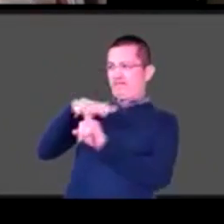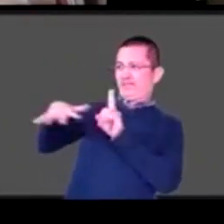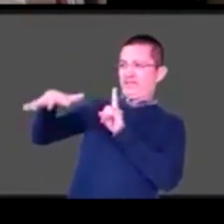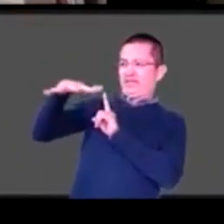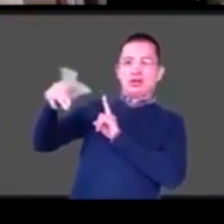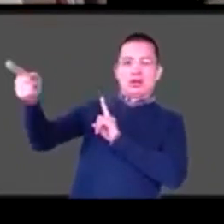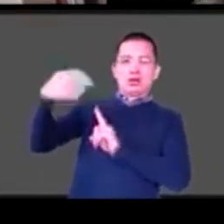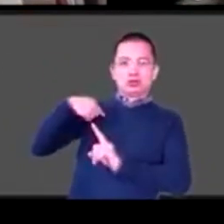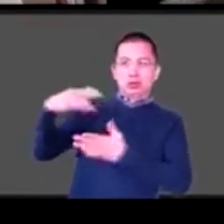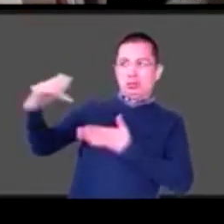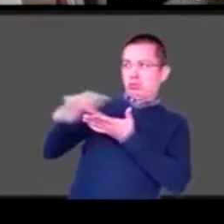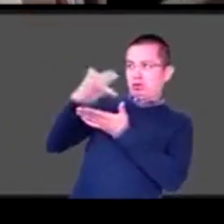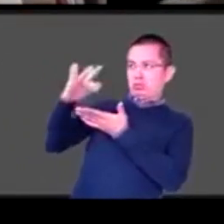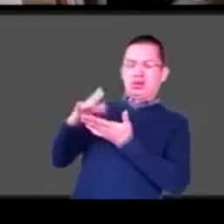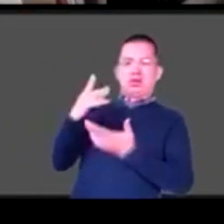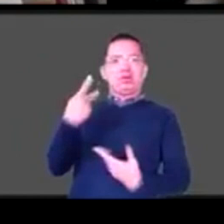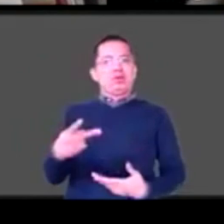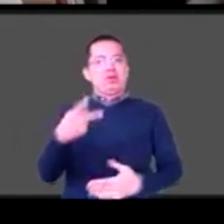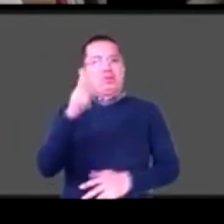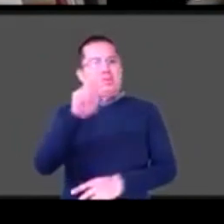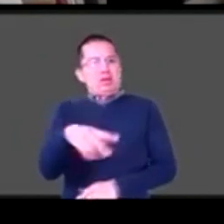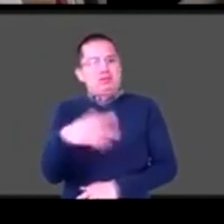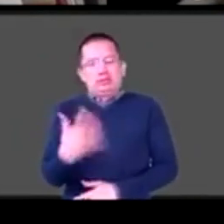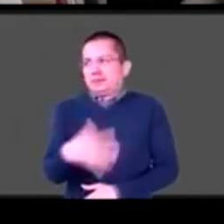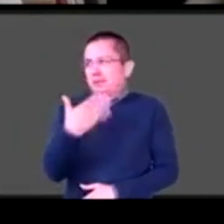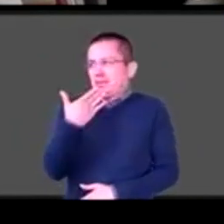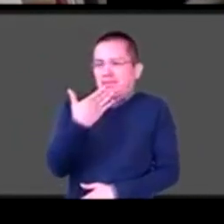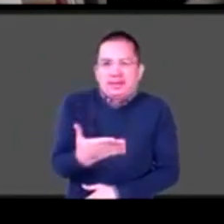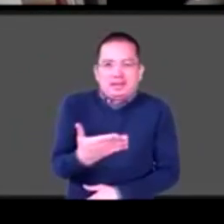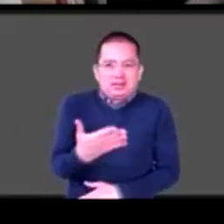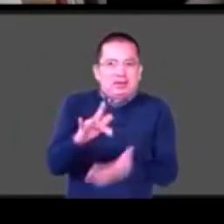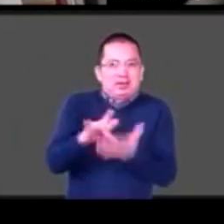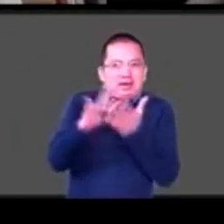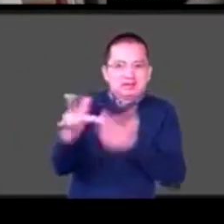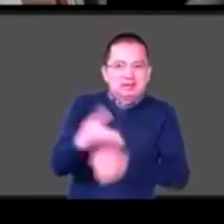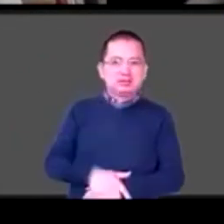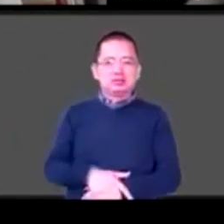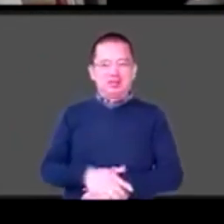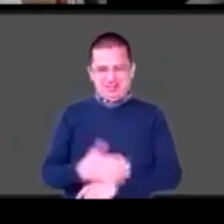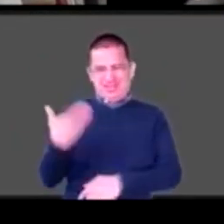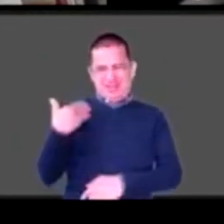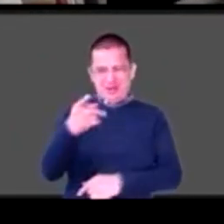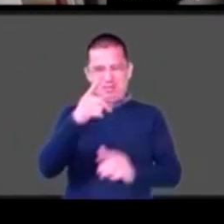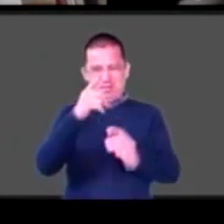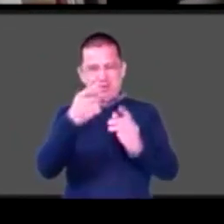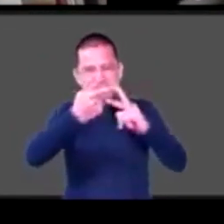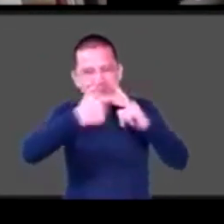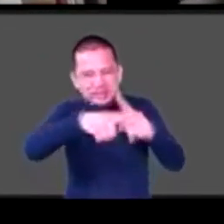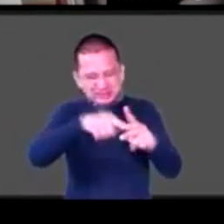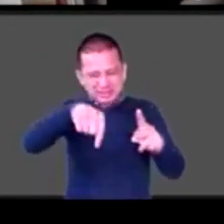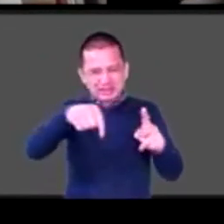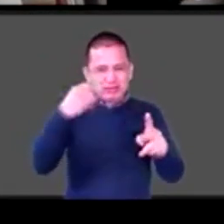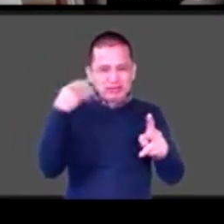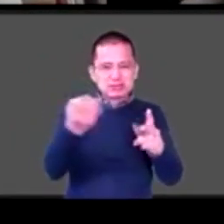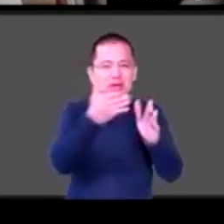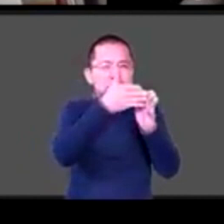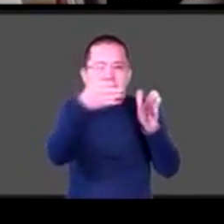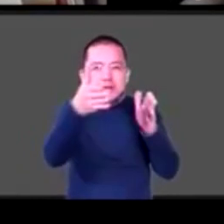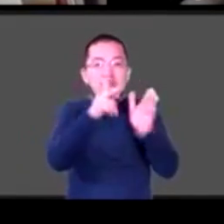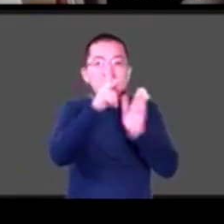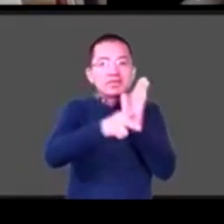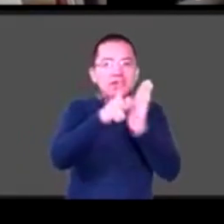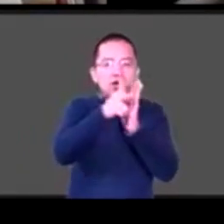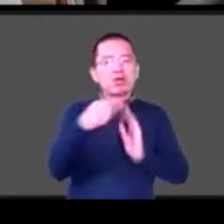presentaron hace rato y que me encantó de escuchar a los chavos y a las chavas, yo lo que pensaba cuando veía ese video, la verdad era